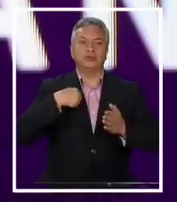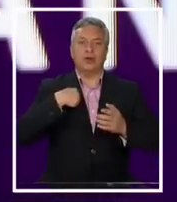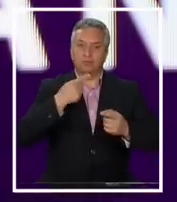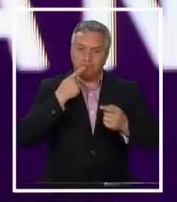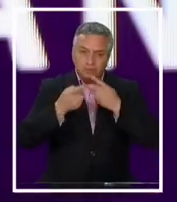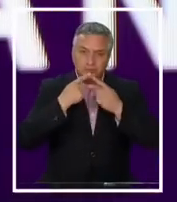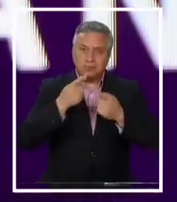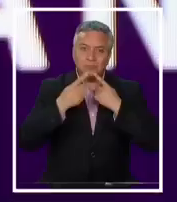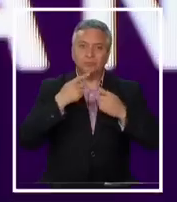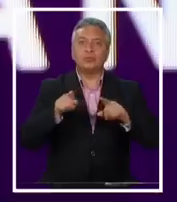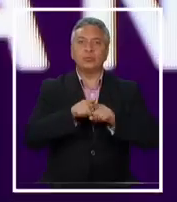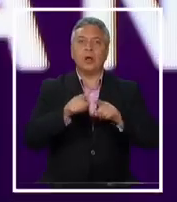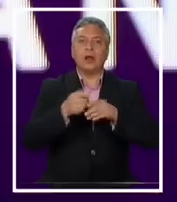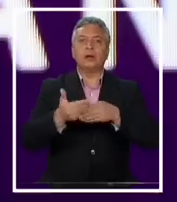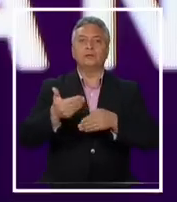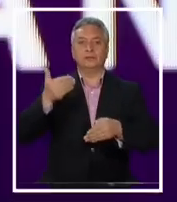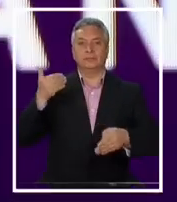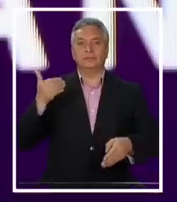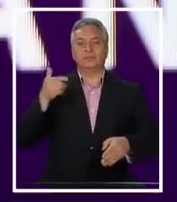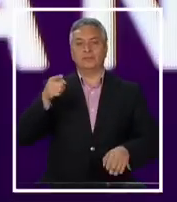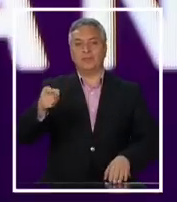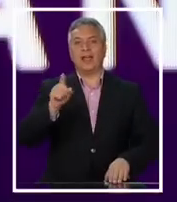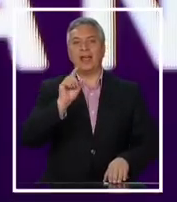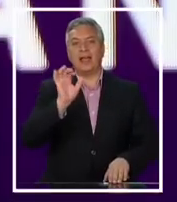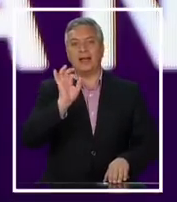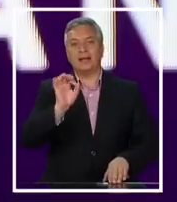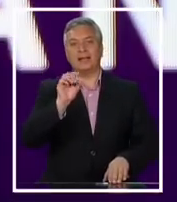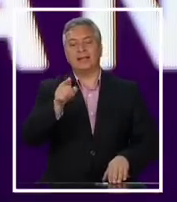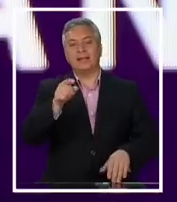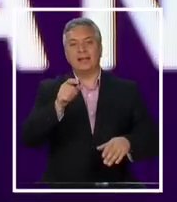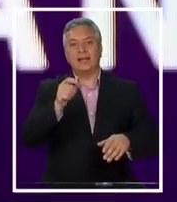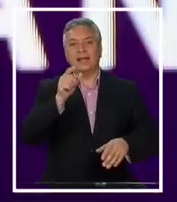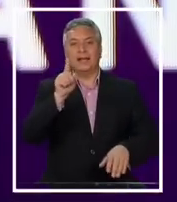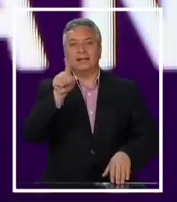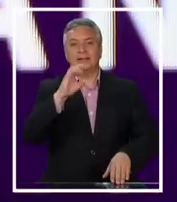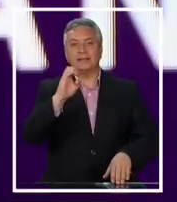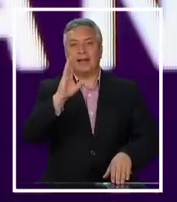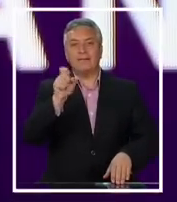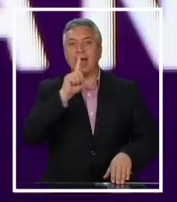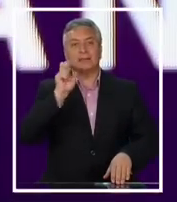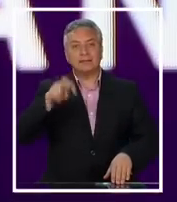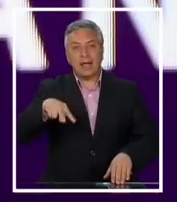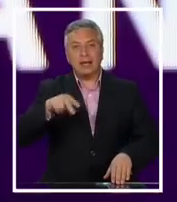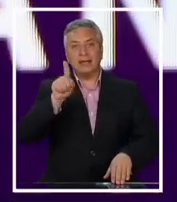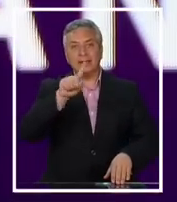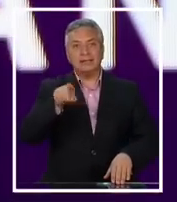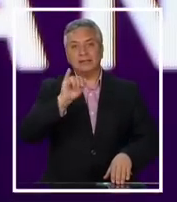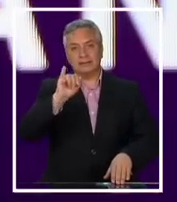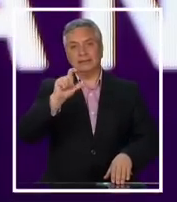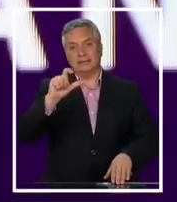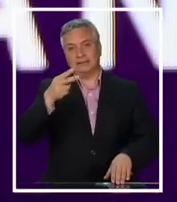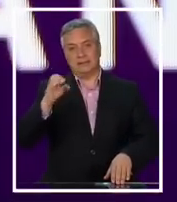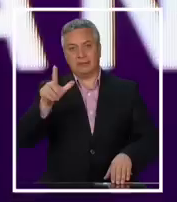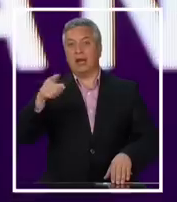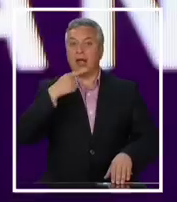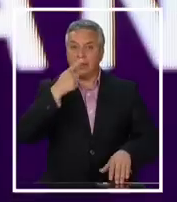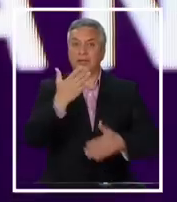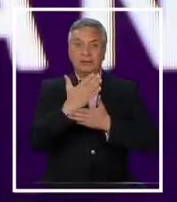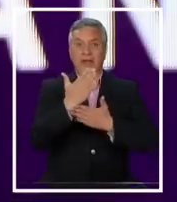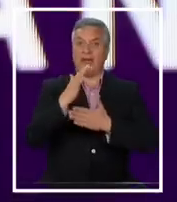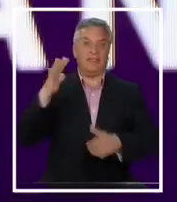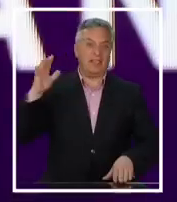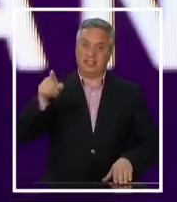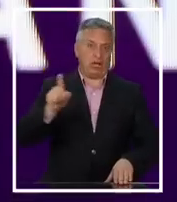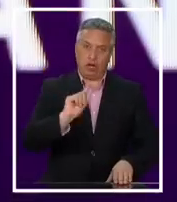a que me había antecedido Sebastián Sichel. Y él habló que él no era una persona de derecha, dijo que él era